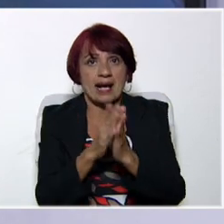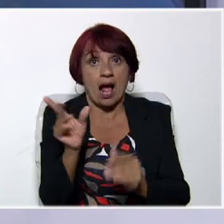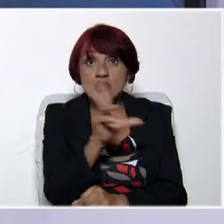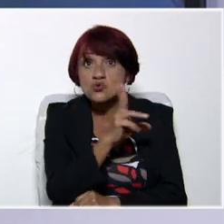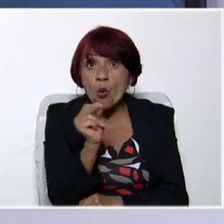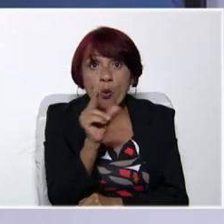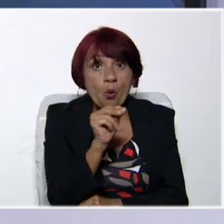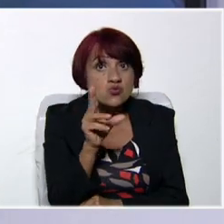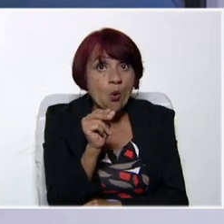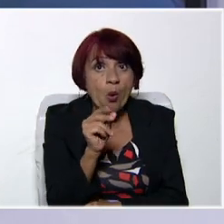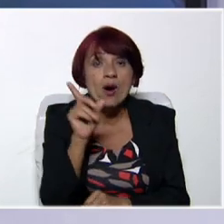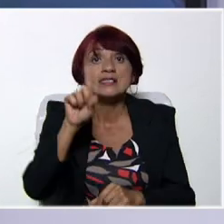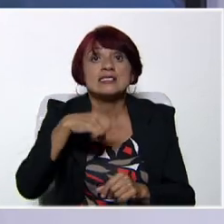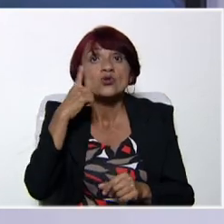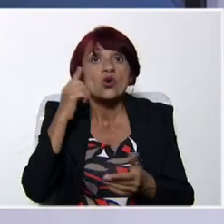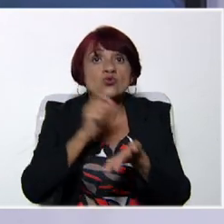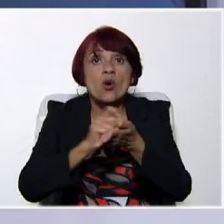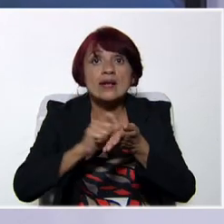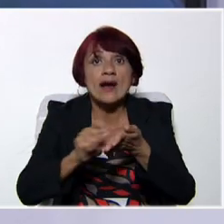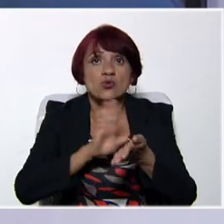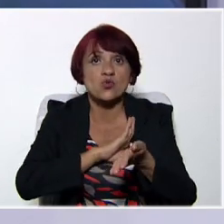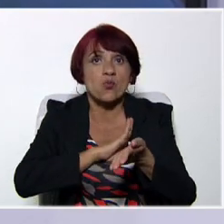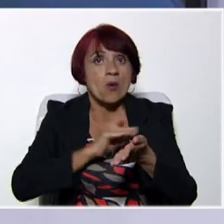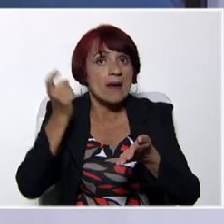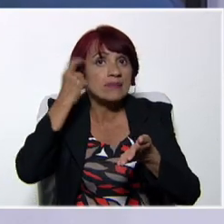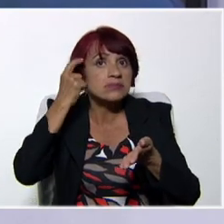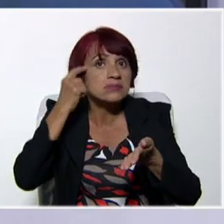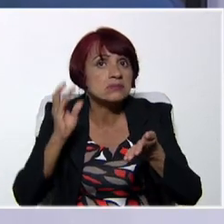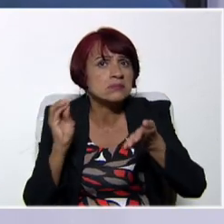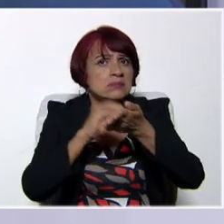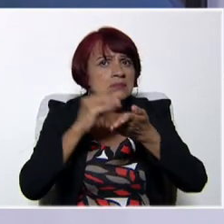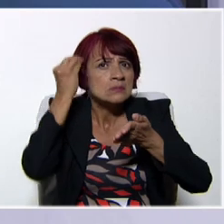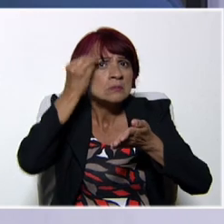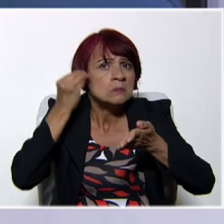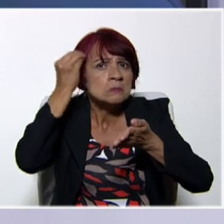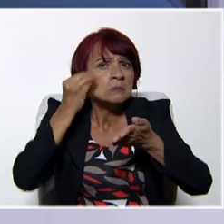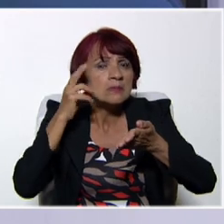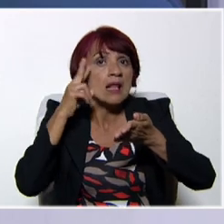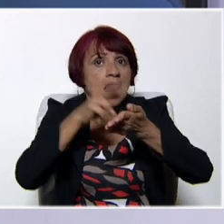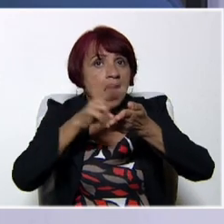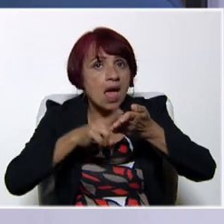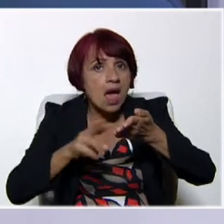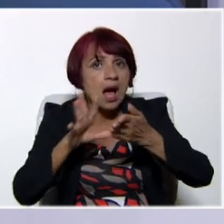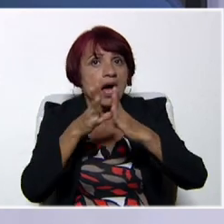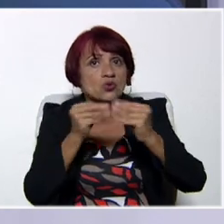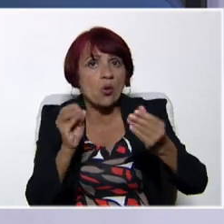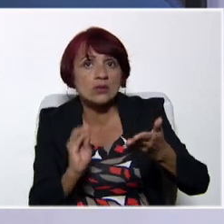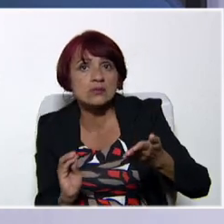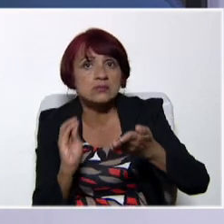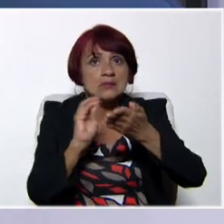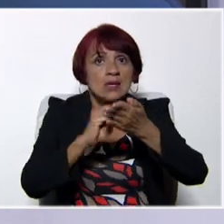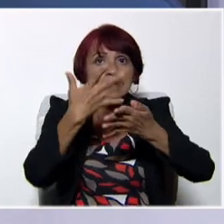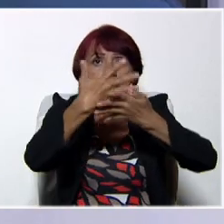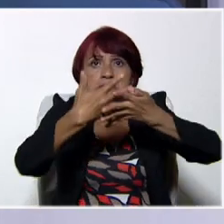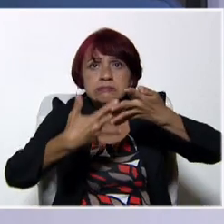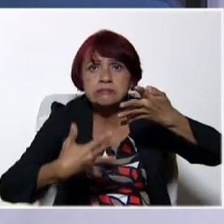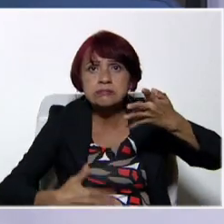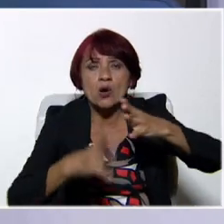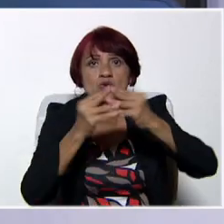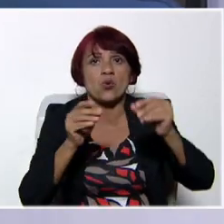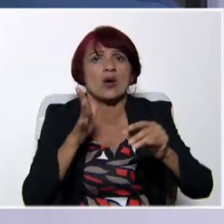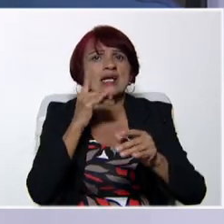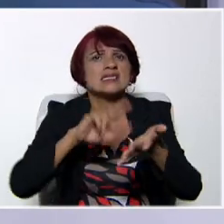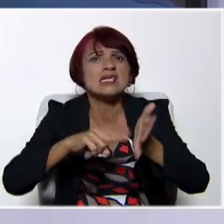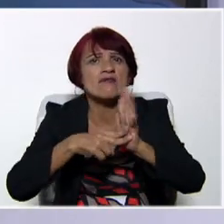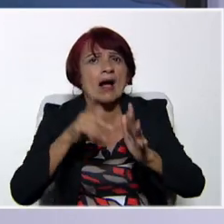expliques con tus propias palabras, ¿verdad? Que leas, que analices, que razones, y luego entonces después redacta qué es para ti